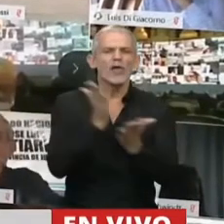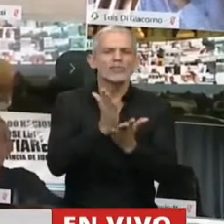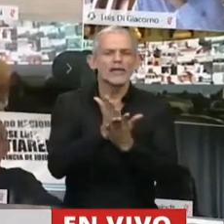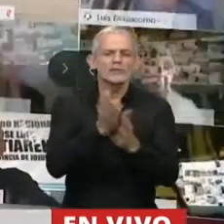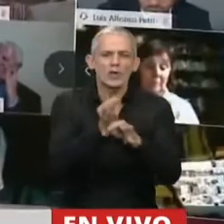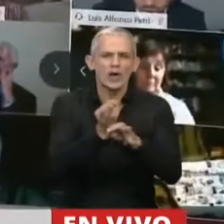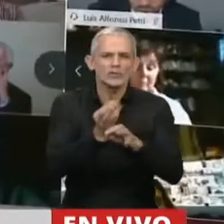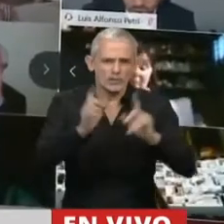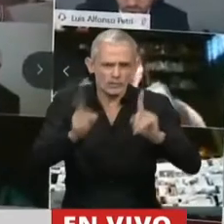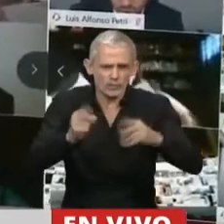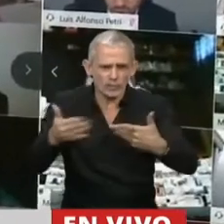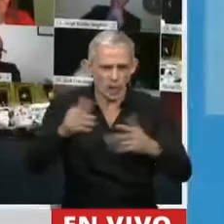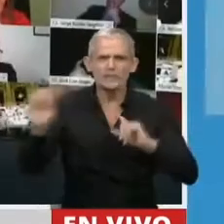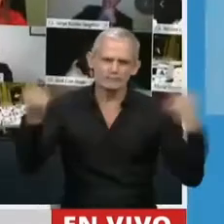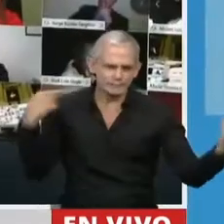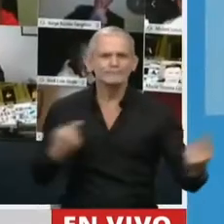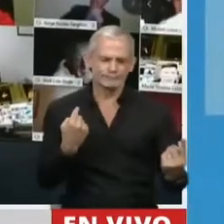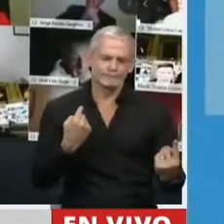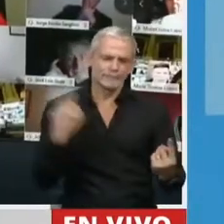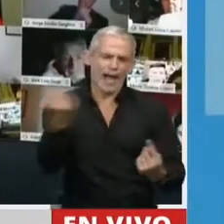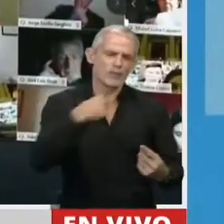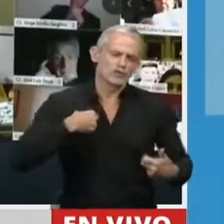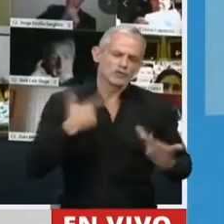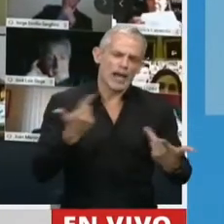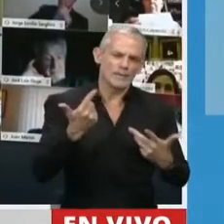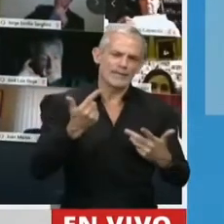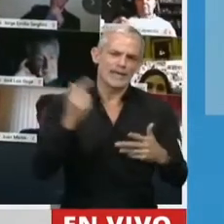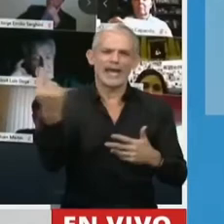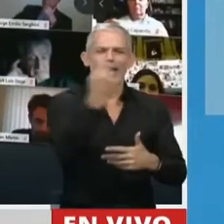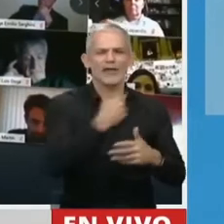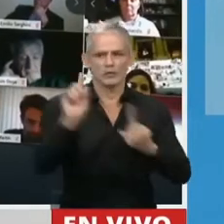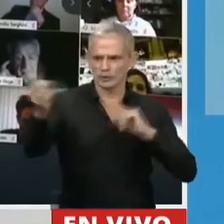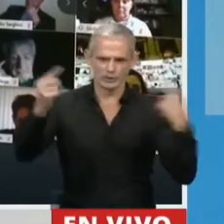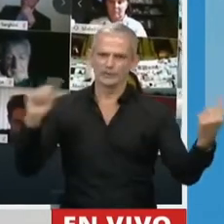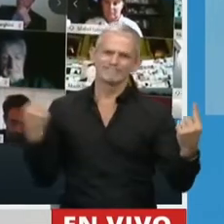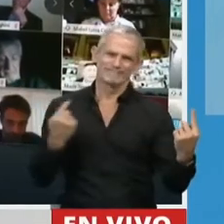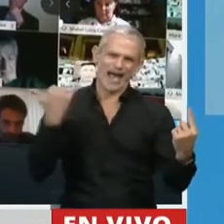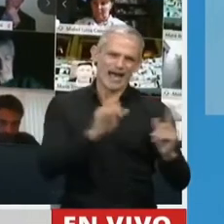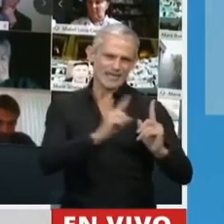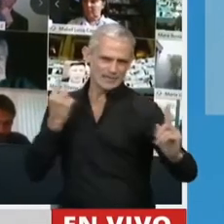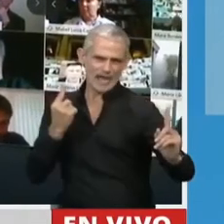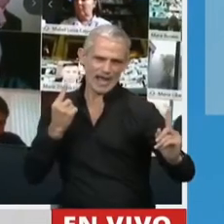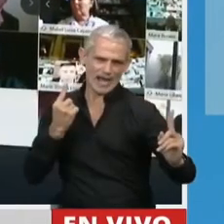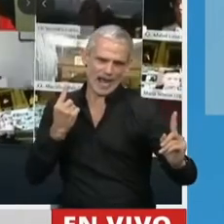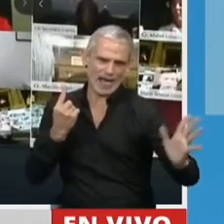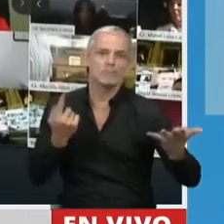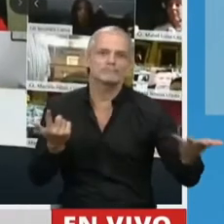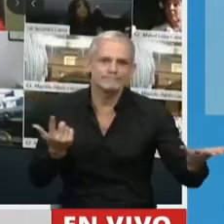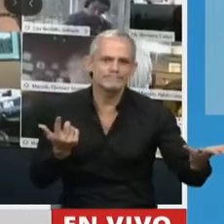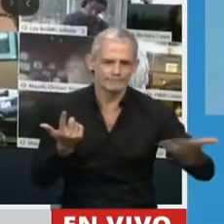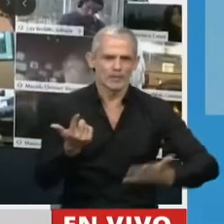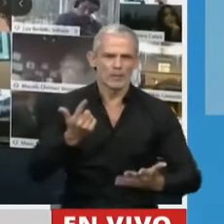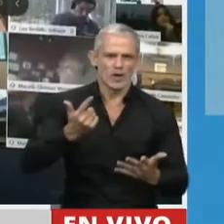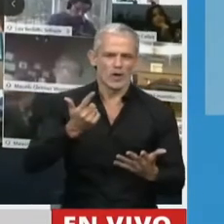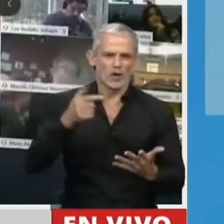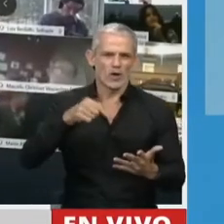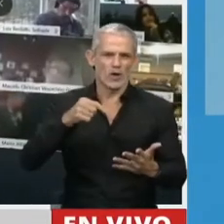educar. Nos ha aislado socialmente, nos ha aislado físicamente. Pero no puedo dejar de mencionar antes de cerrar,